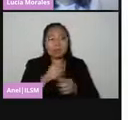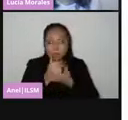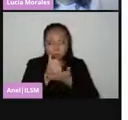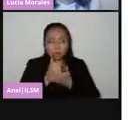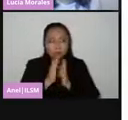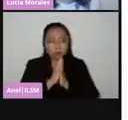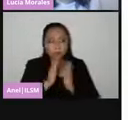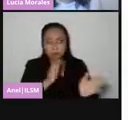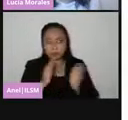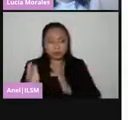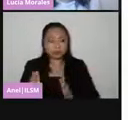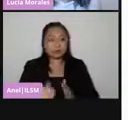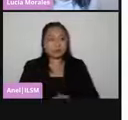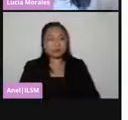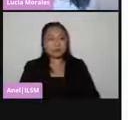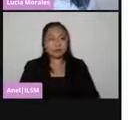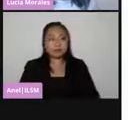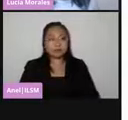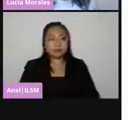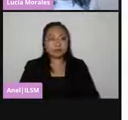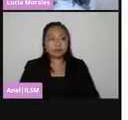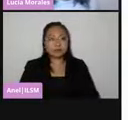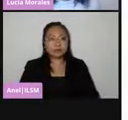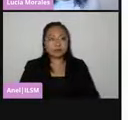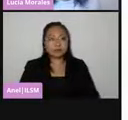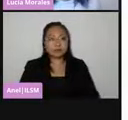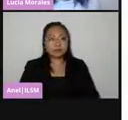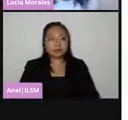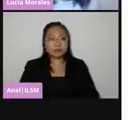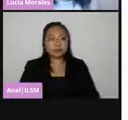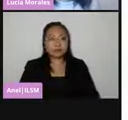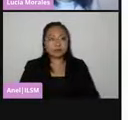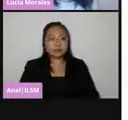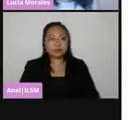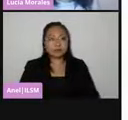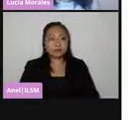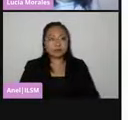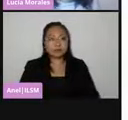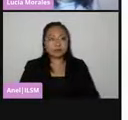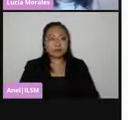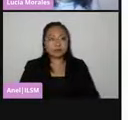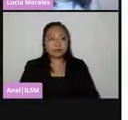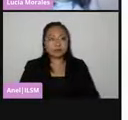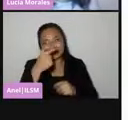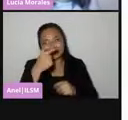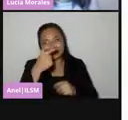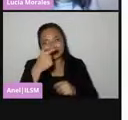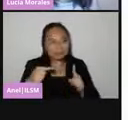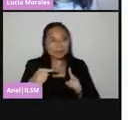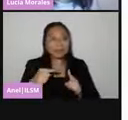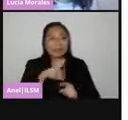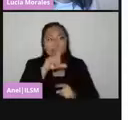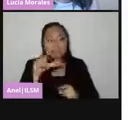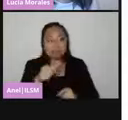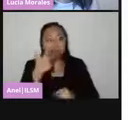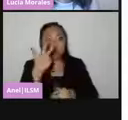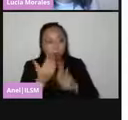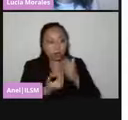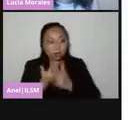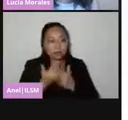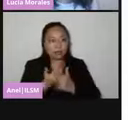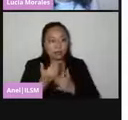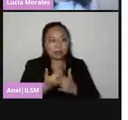favor. Que es la instalación, el que les comentaba, 7.30 jamás antes. La votación, 8 de la mañana,